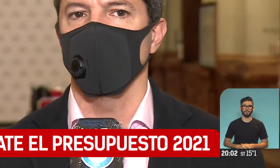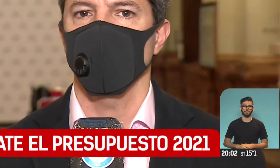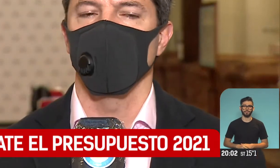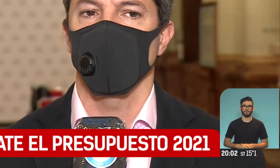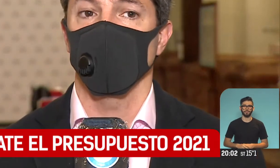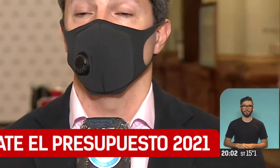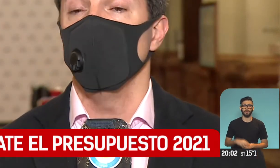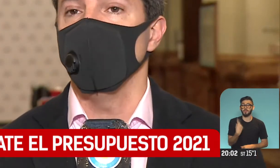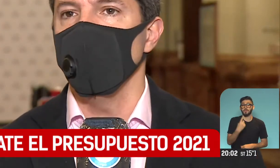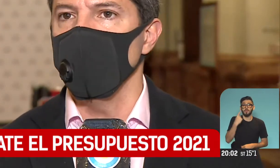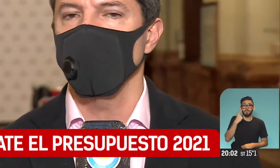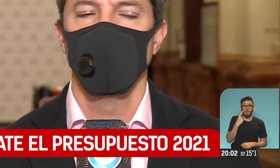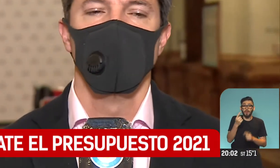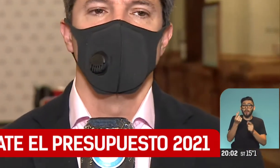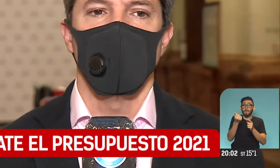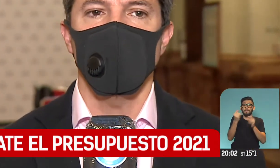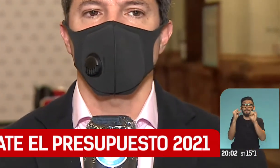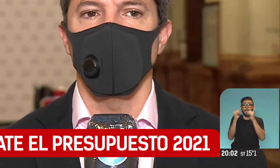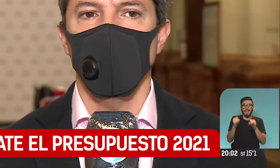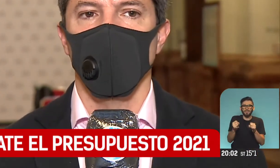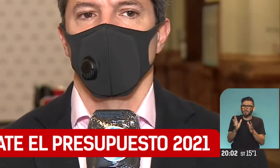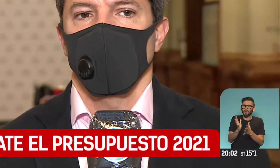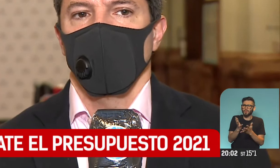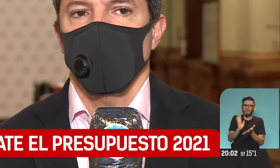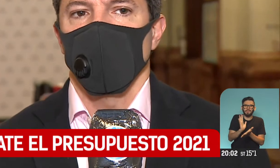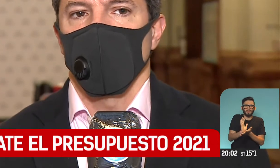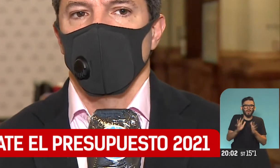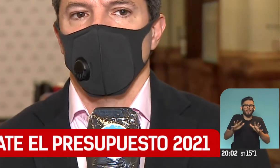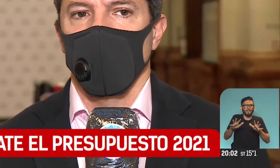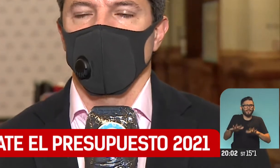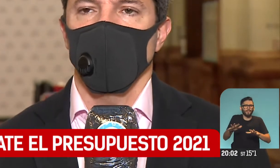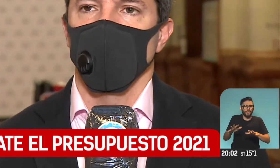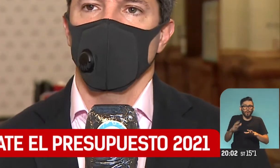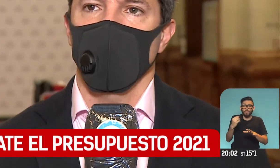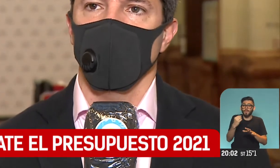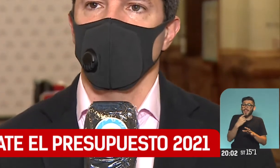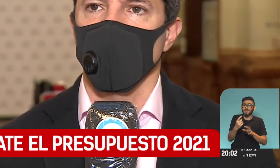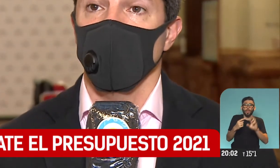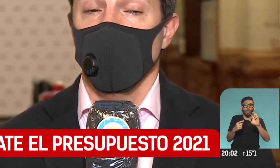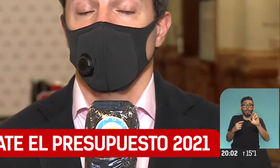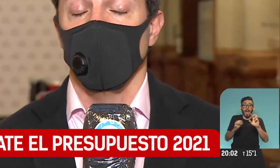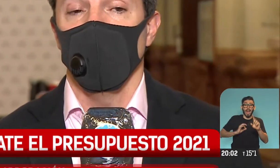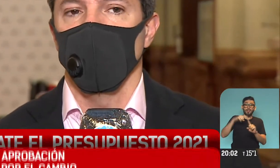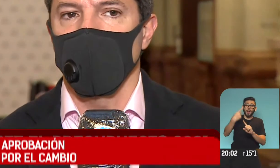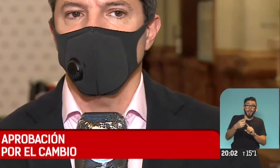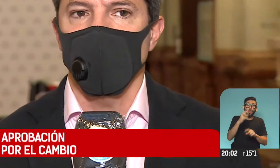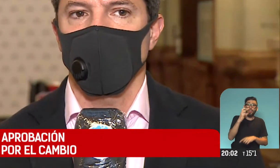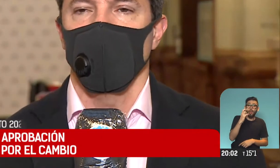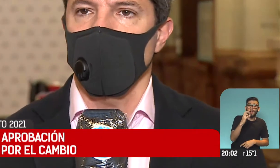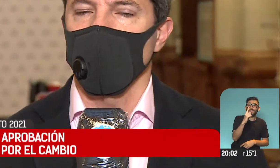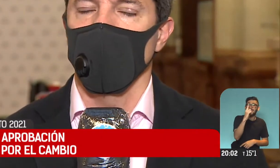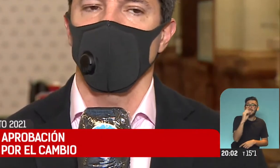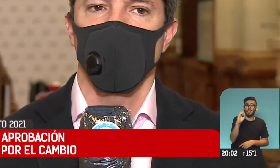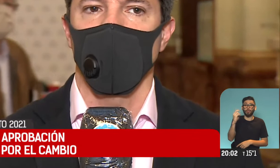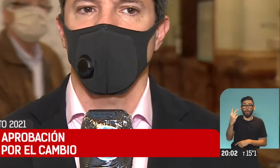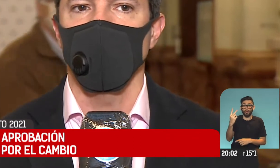Creemos que es un presupuesto muy endeble en ese sentido porque establece, por ejemplo, un dólar de 102 para fin del año que viene en medio de una crisis